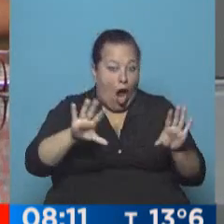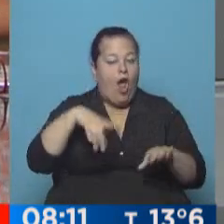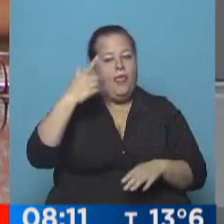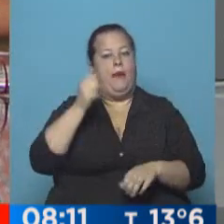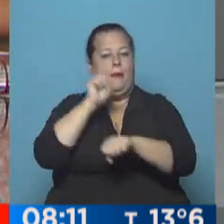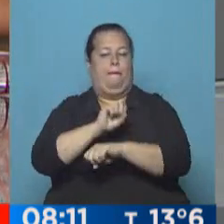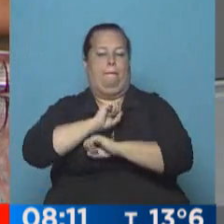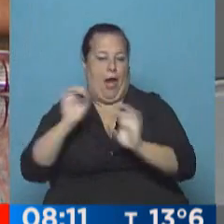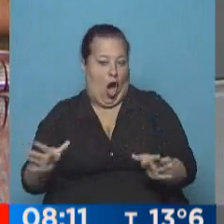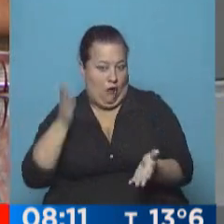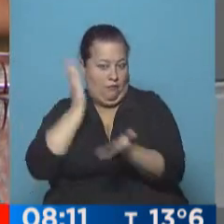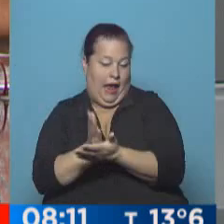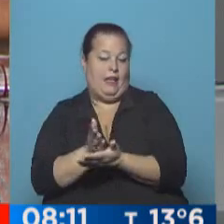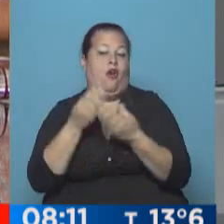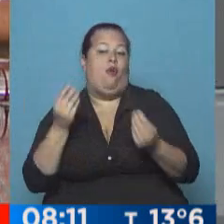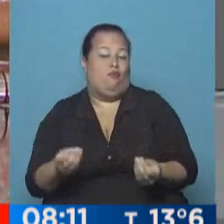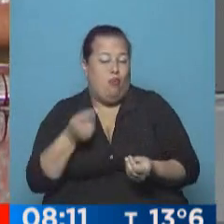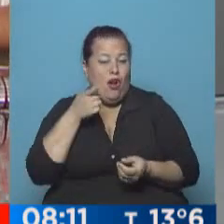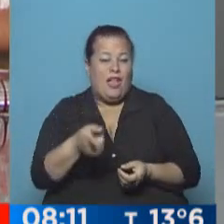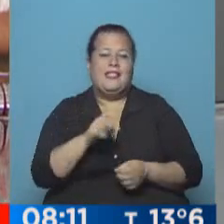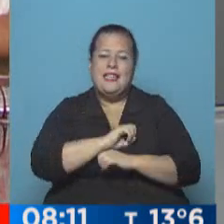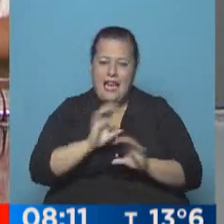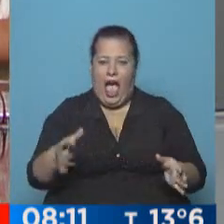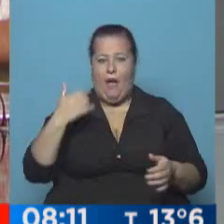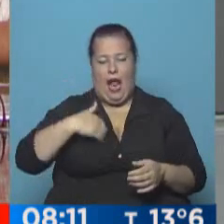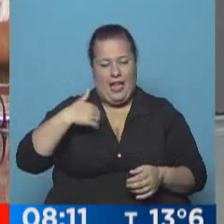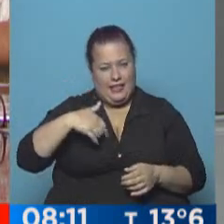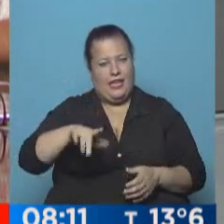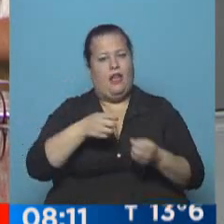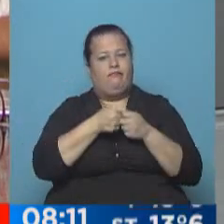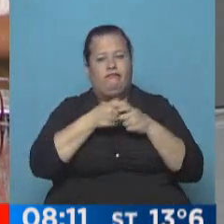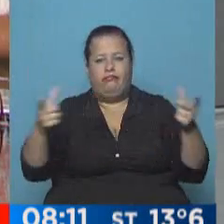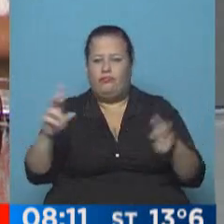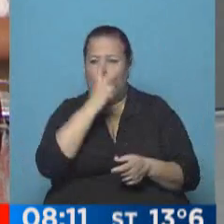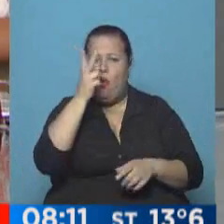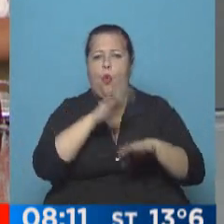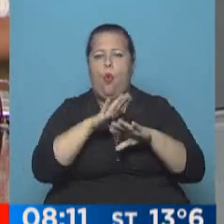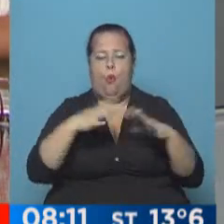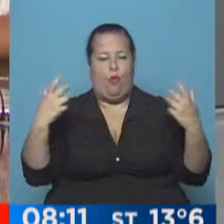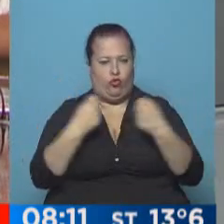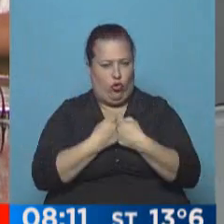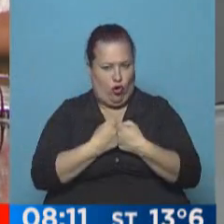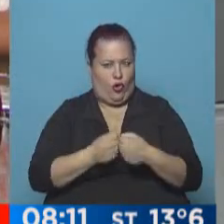tomar medidas mayores porque realmente es una tragedia en la República Argentina la cantidad de muertos producto de accidentes de tránsito.